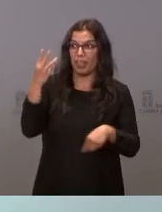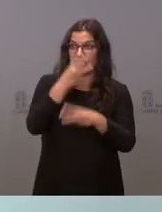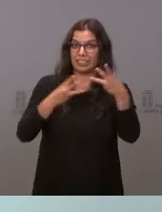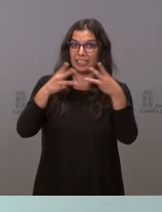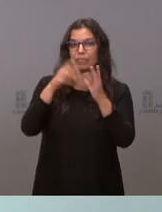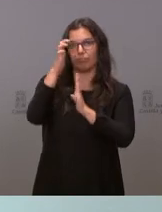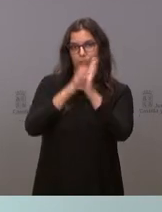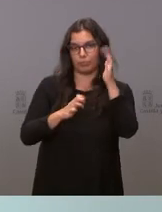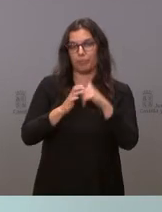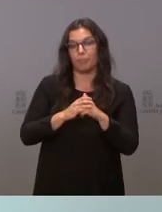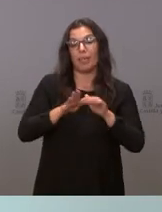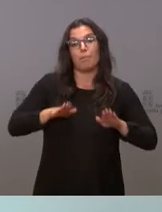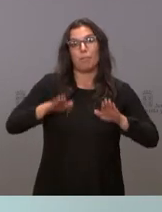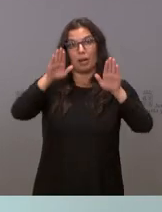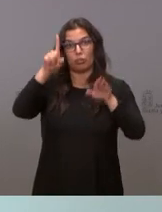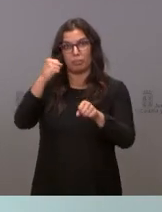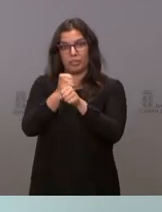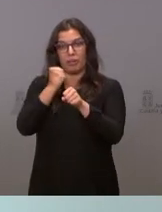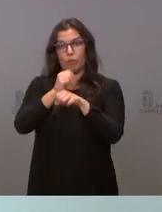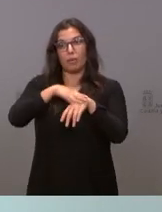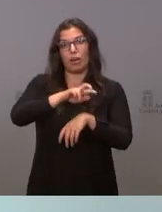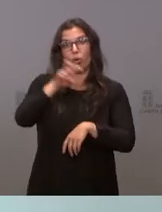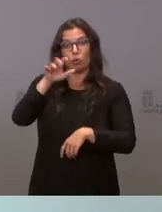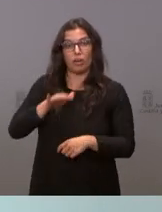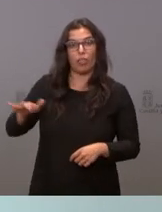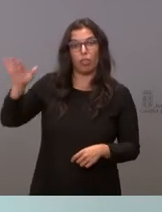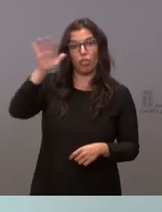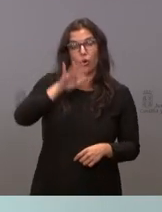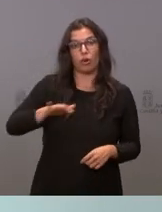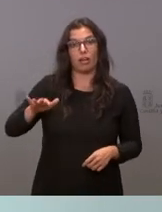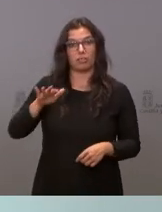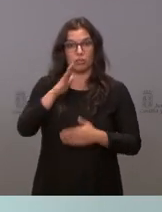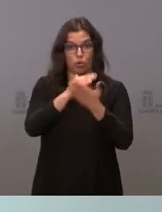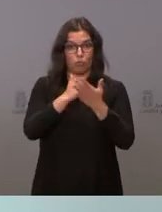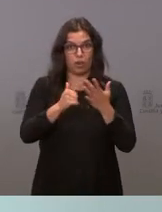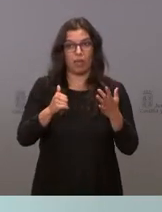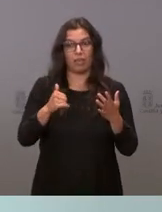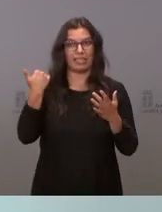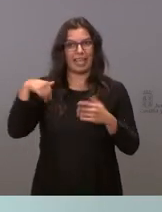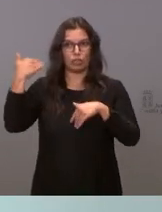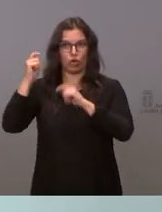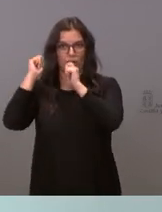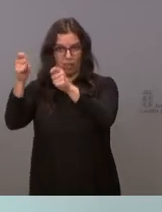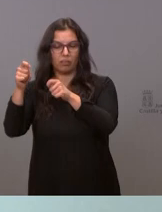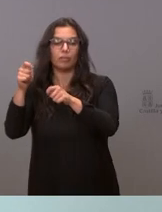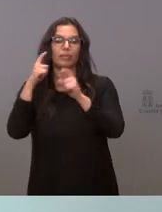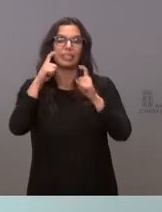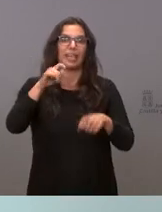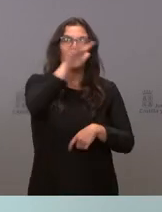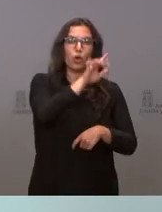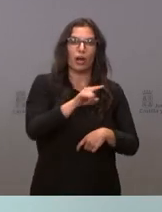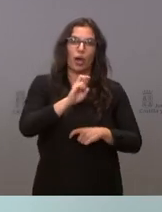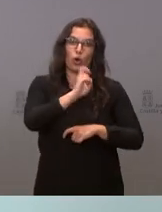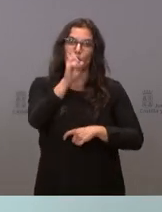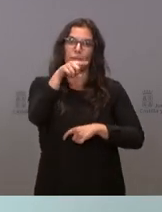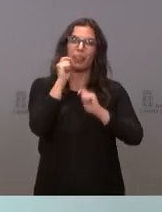trabajando en paralelo para que otras zonas de la comunidad de Castilla y León puedan tener esta